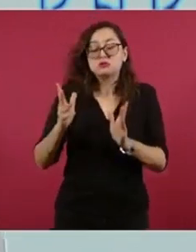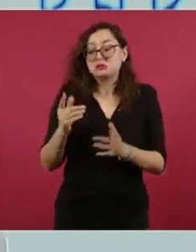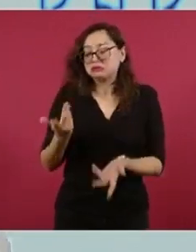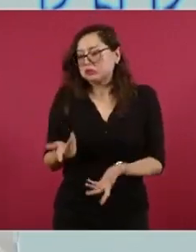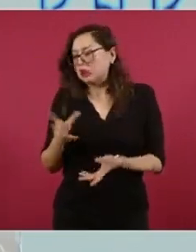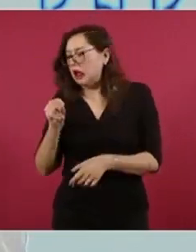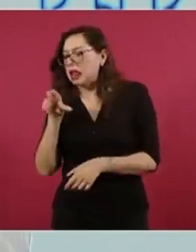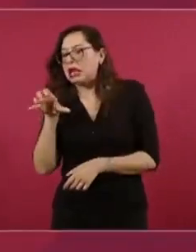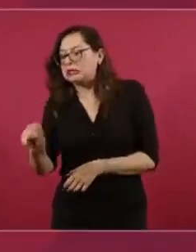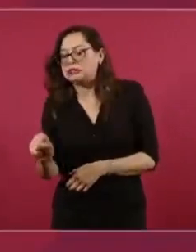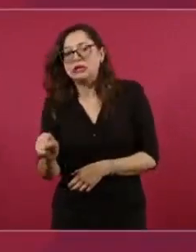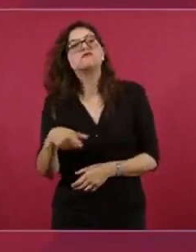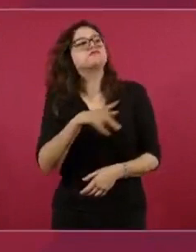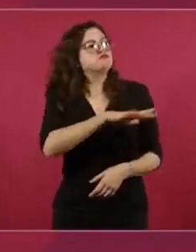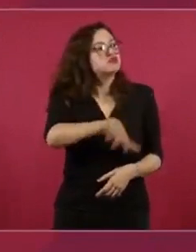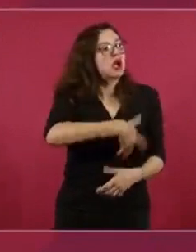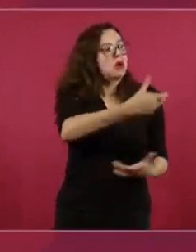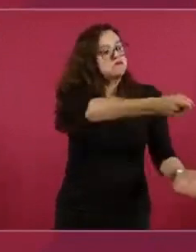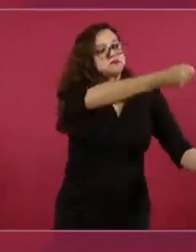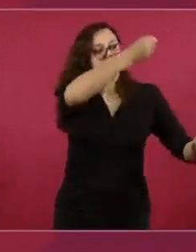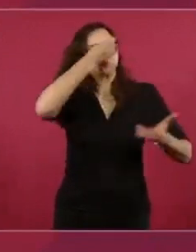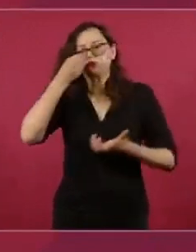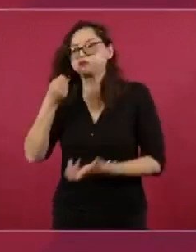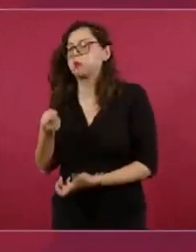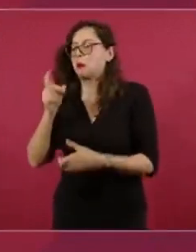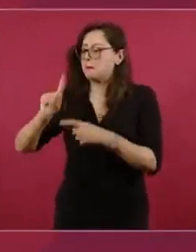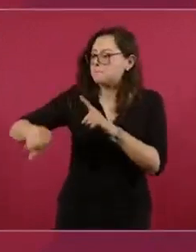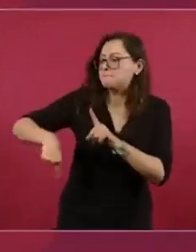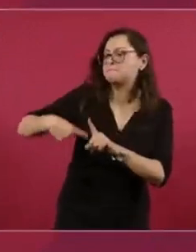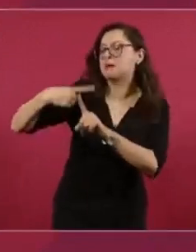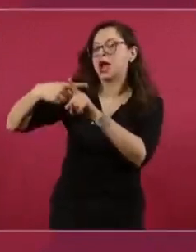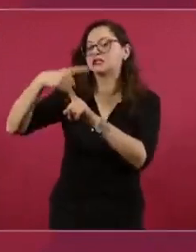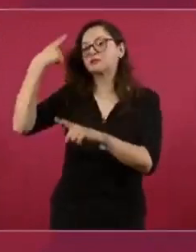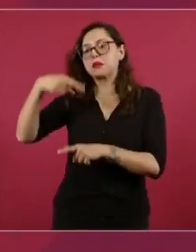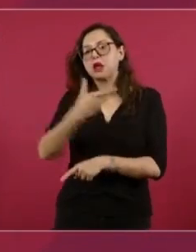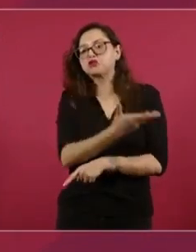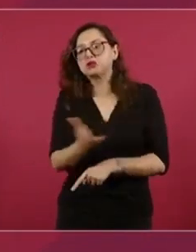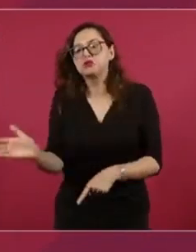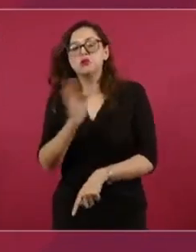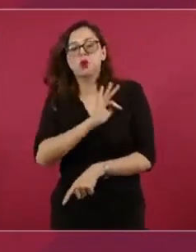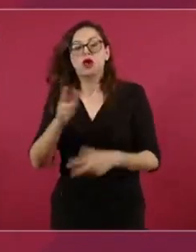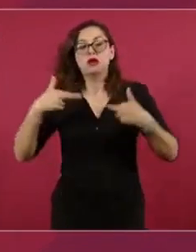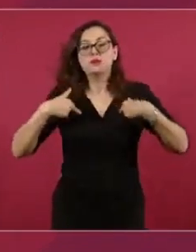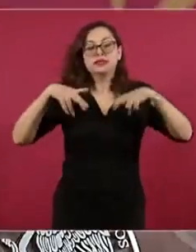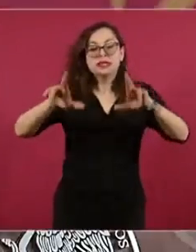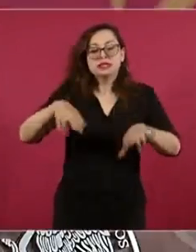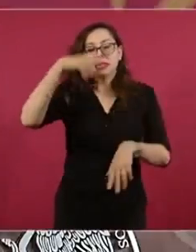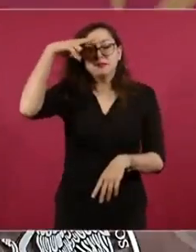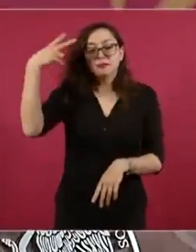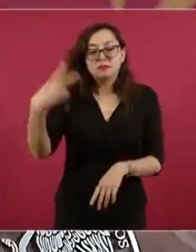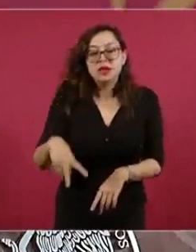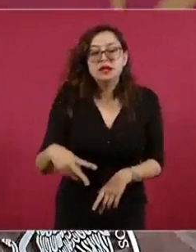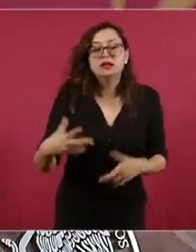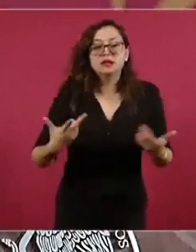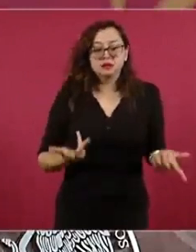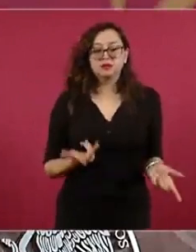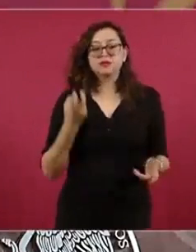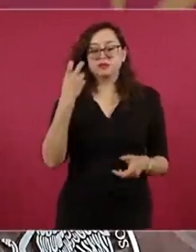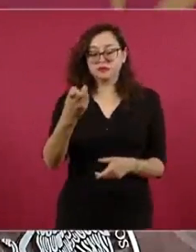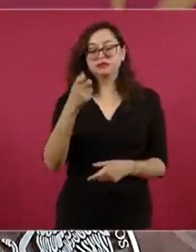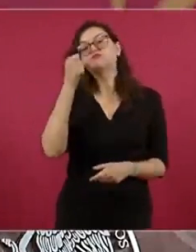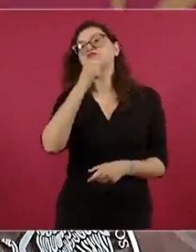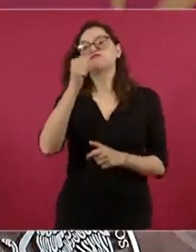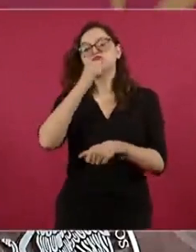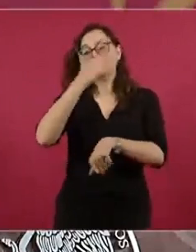del orgullo de representar a nuestro país. Un momento que quedará por siempre para todos